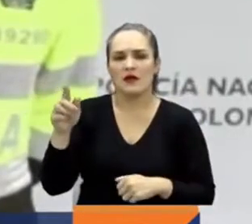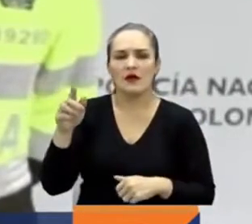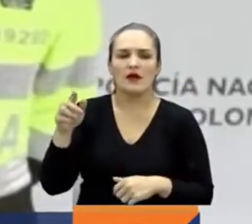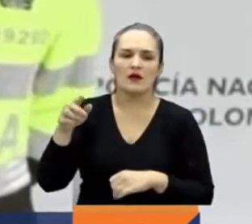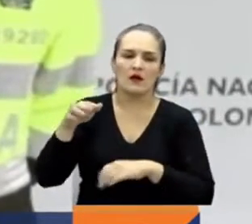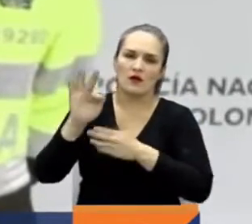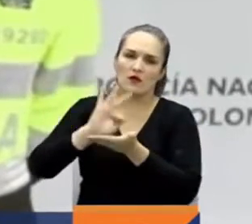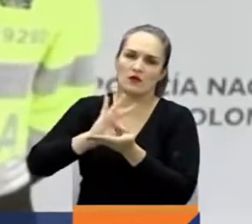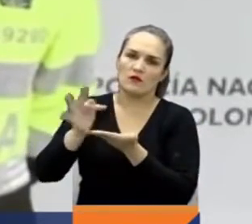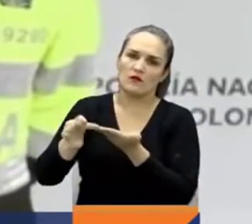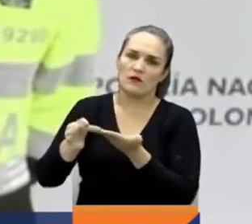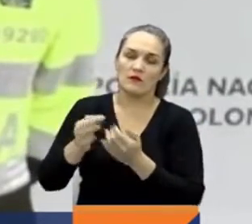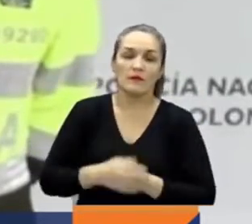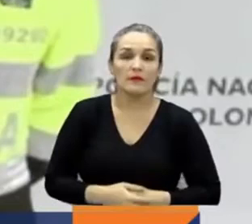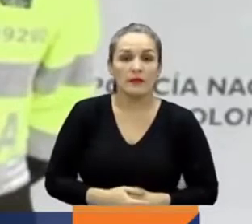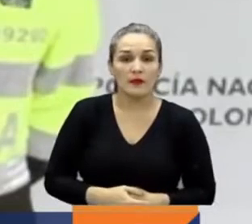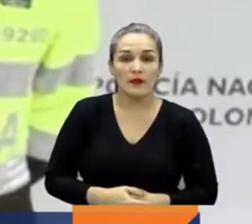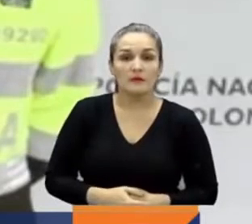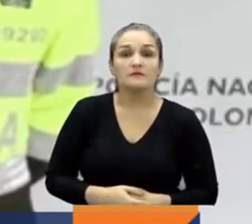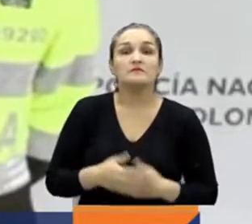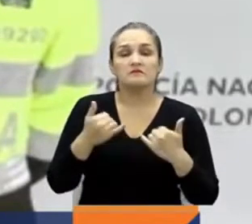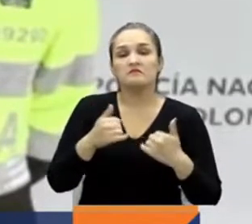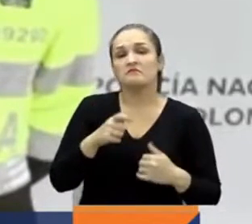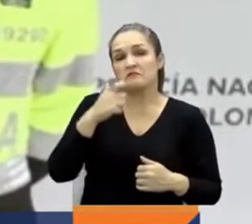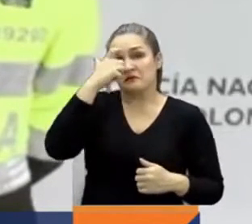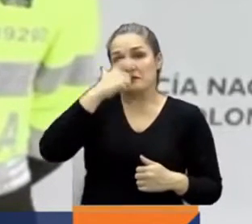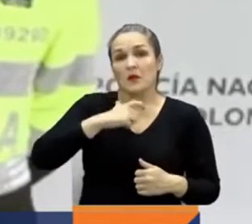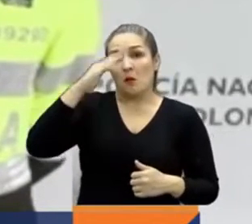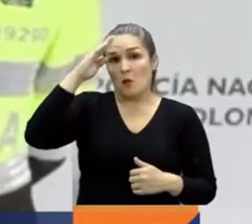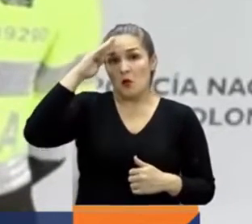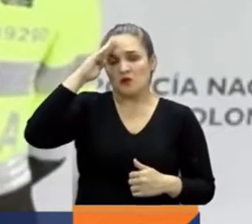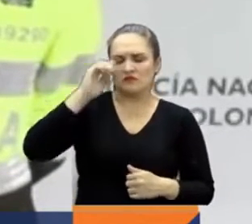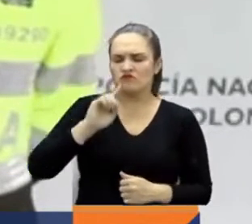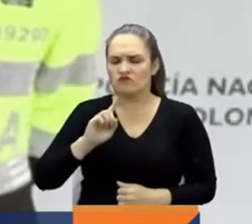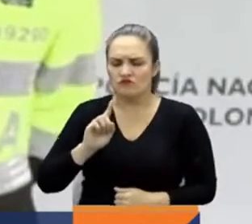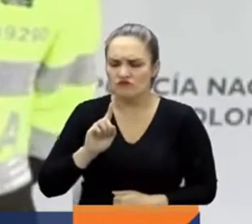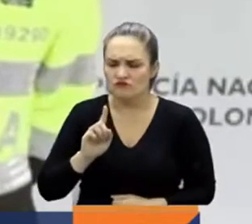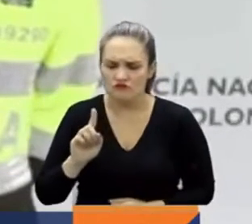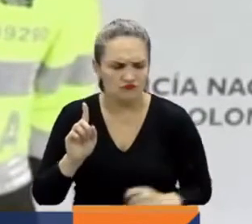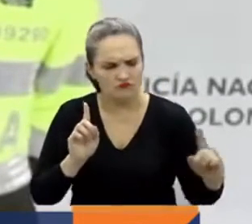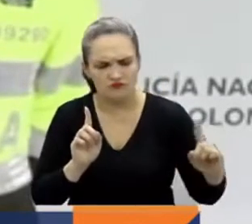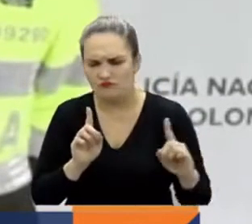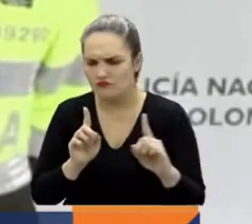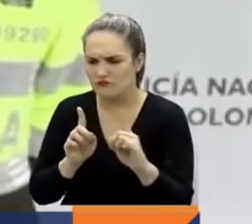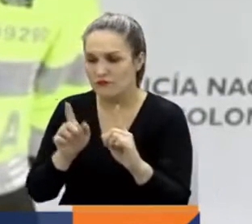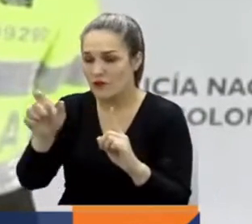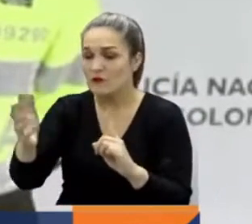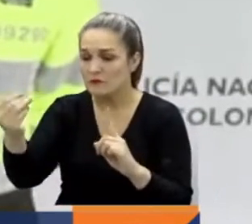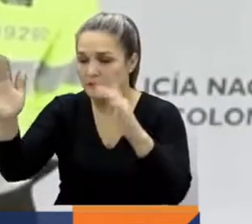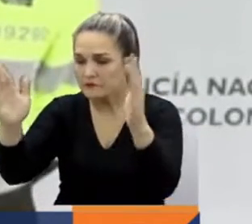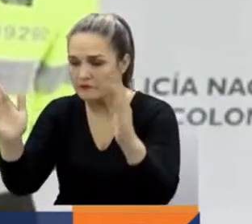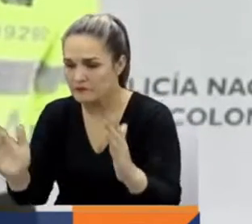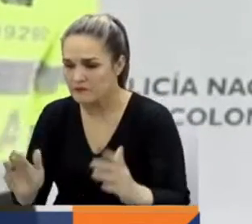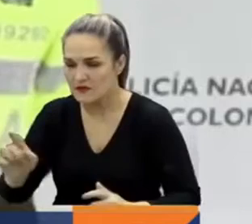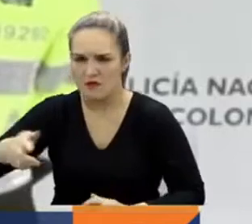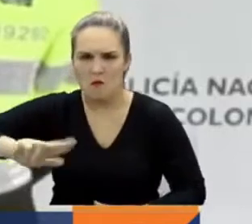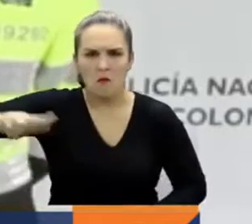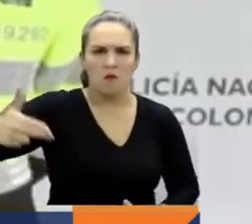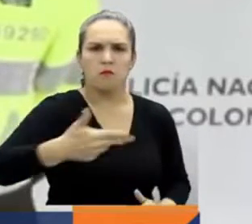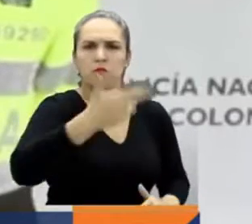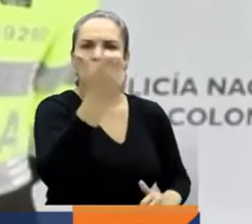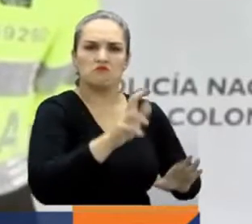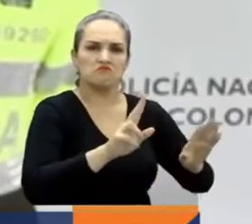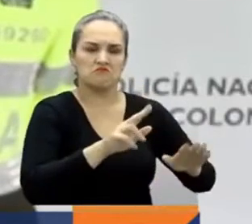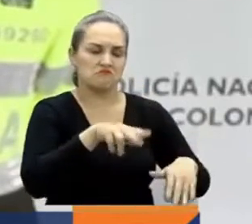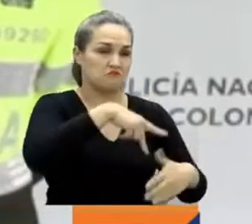de un procedimiento policial, al requerir unos sujetos, son atacados con arma de fuego, resultando herido el señor patrullero,